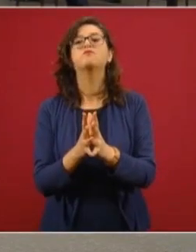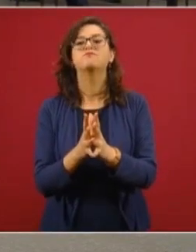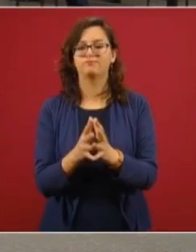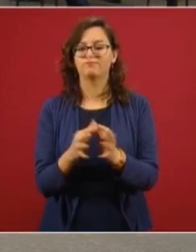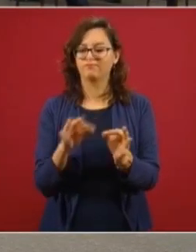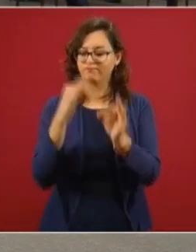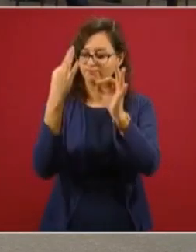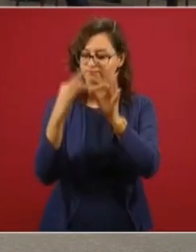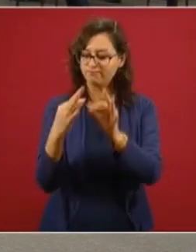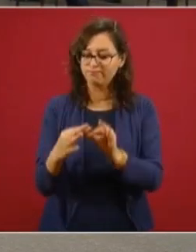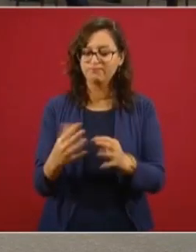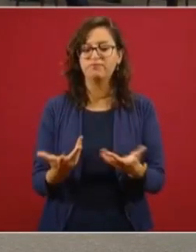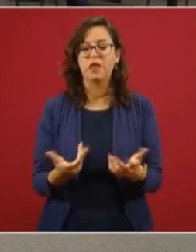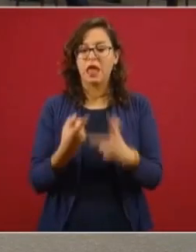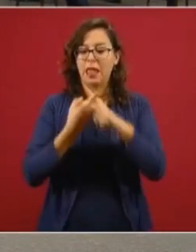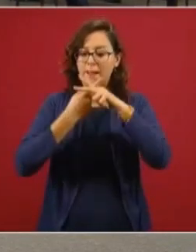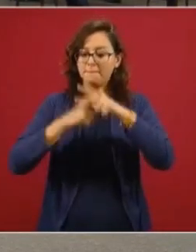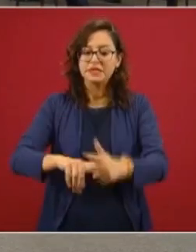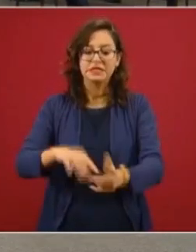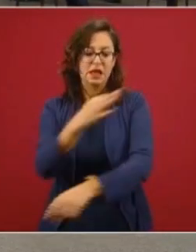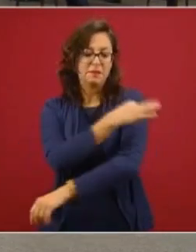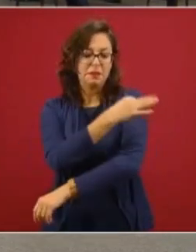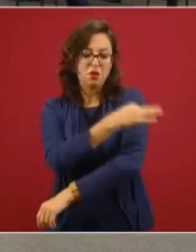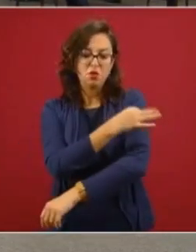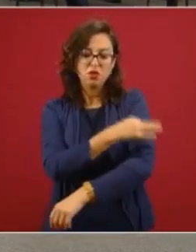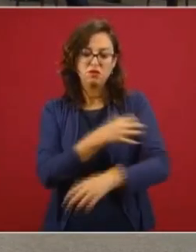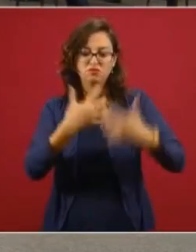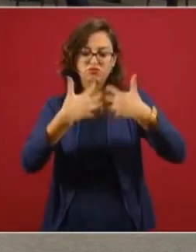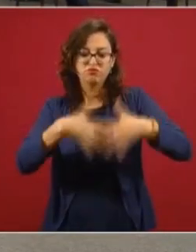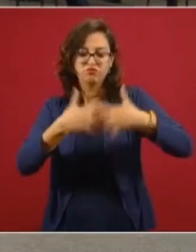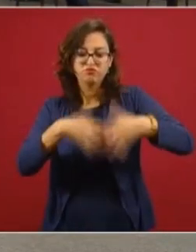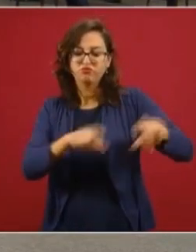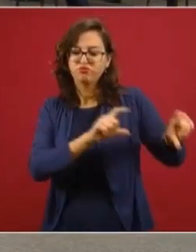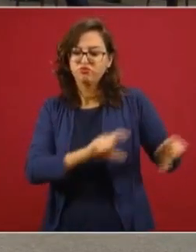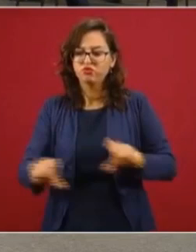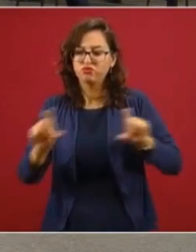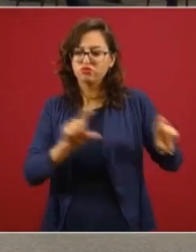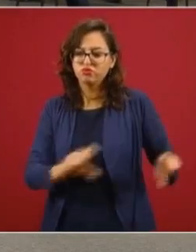producción en tiempo y forma. ¿Y los gobiernos cómo participamos?